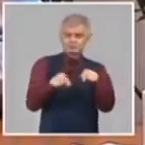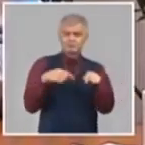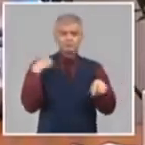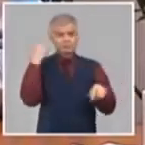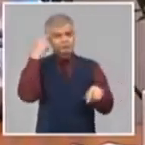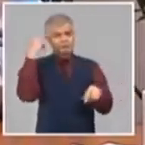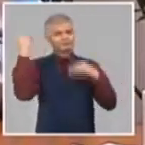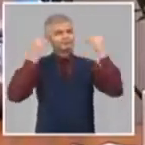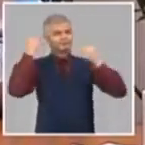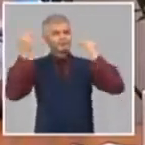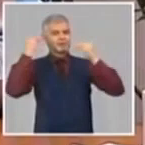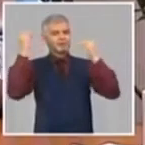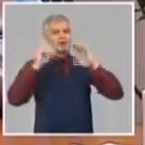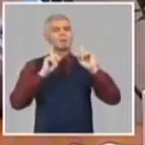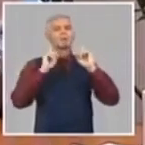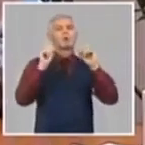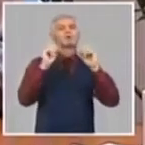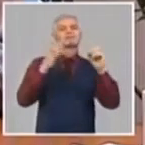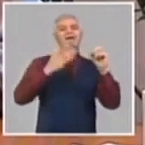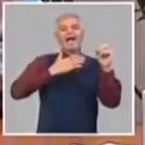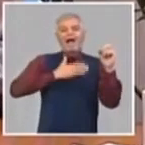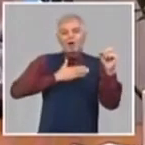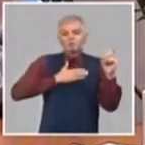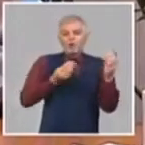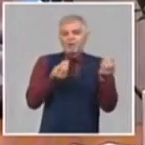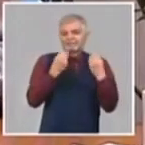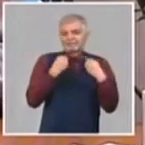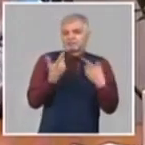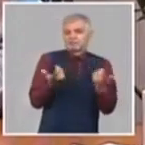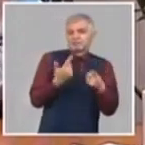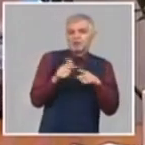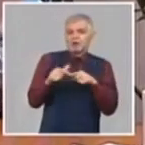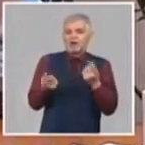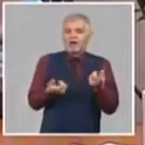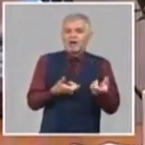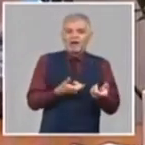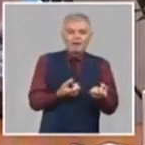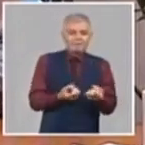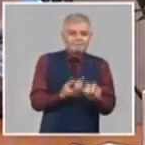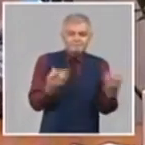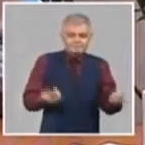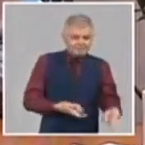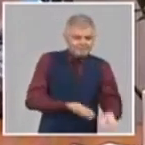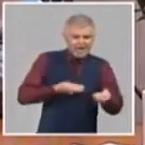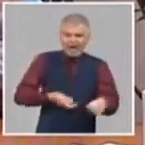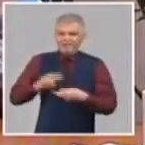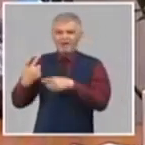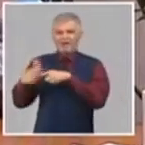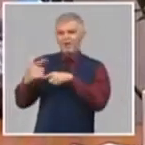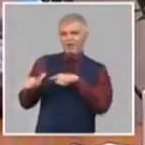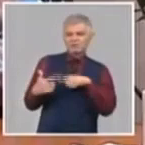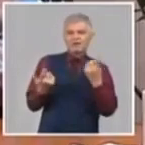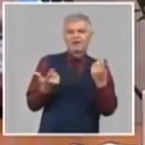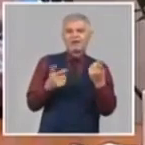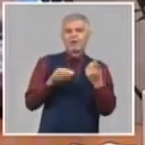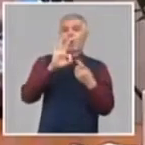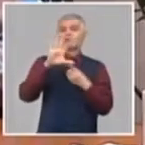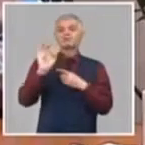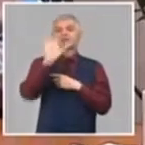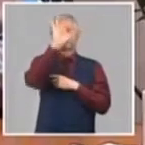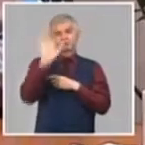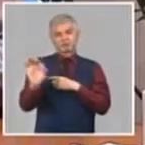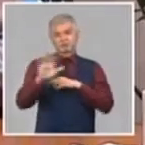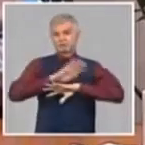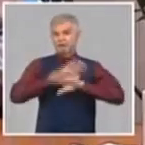análisis ya a partir de la política del autoabastecimiento, nosotros hoy las viandas en los lugares donde nos toca atenderlo aseguramos un 80%.